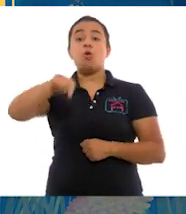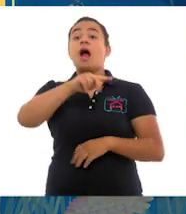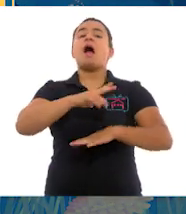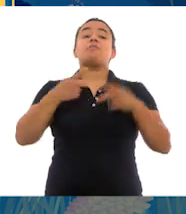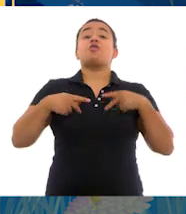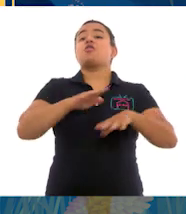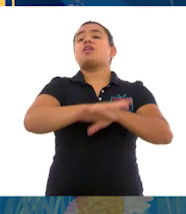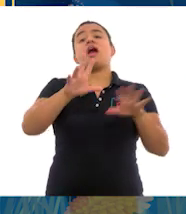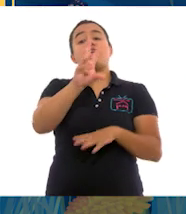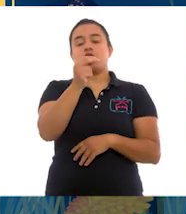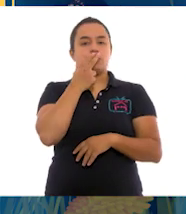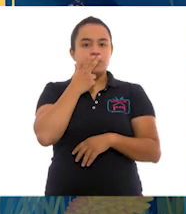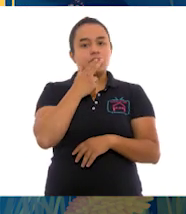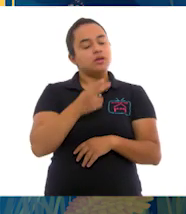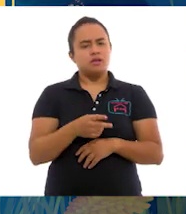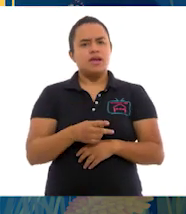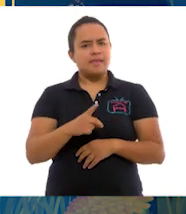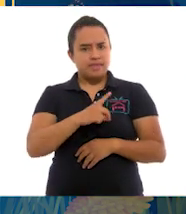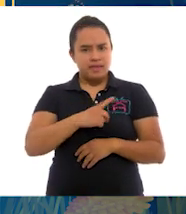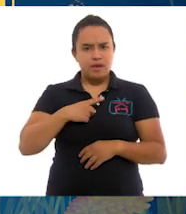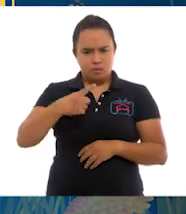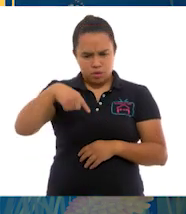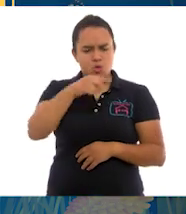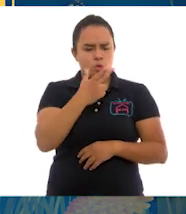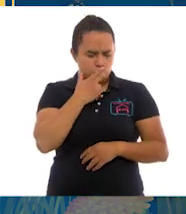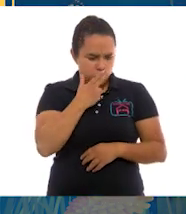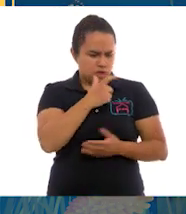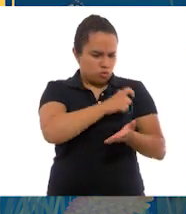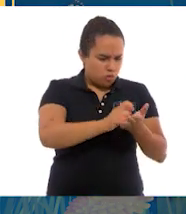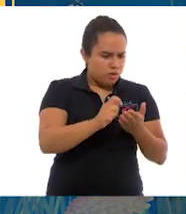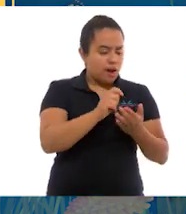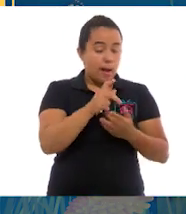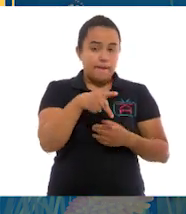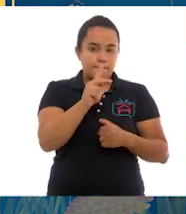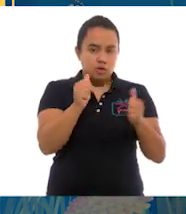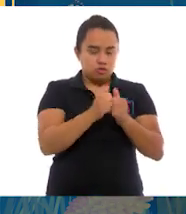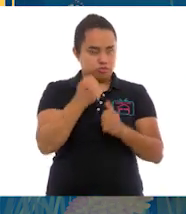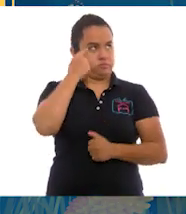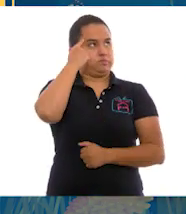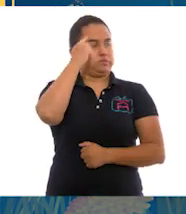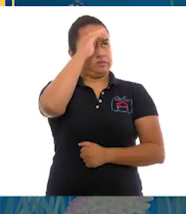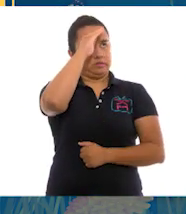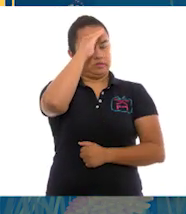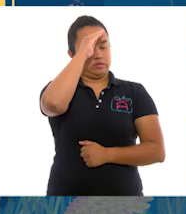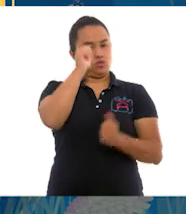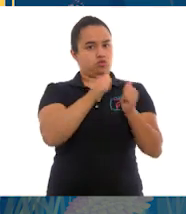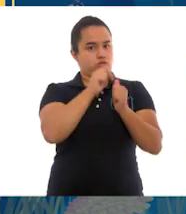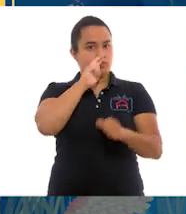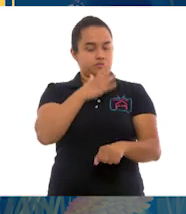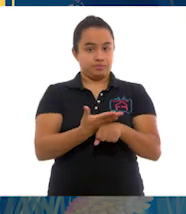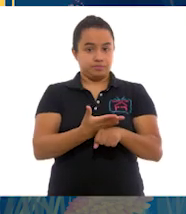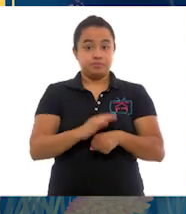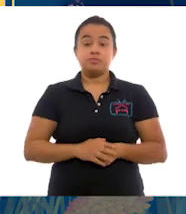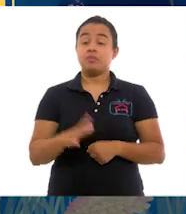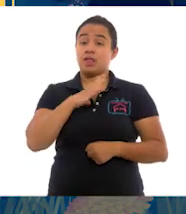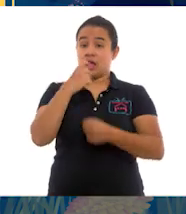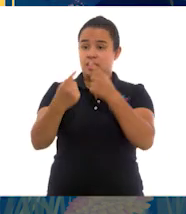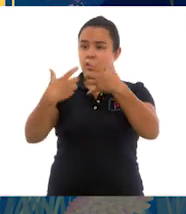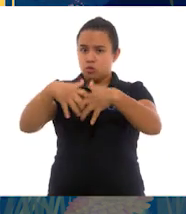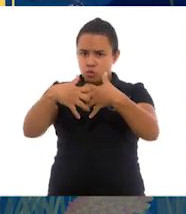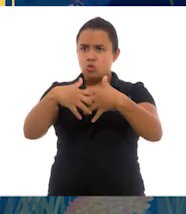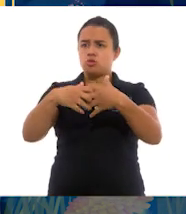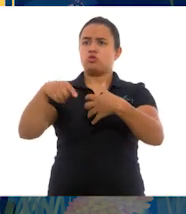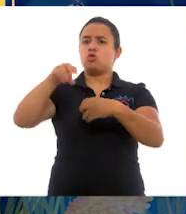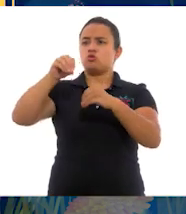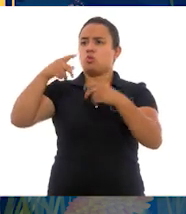sino que debemos hacerlo de manera responsable y consciente. Existen productores que trabajan cuidando el ambiente y tú también